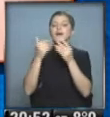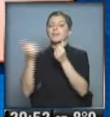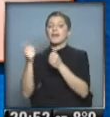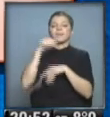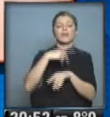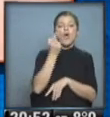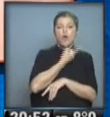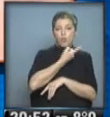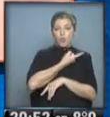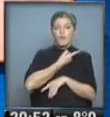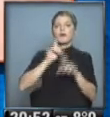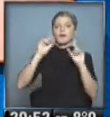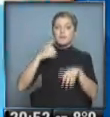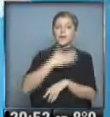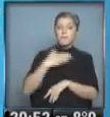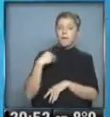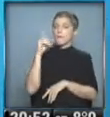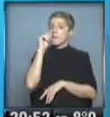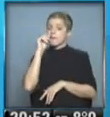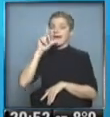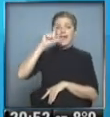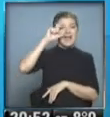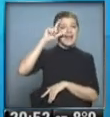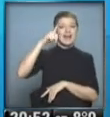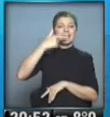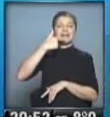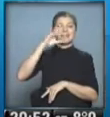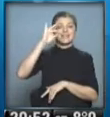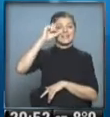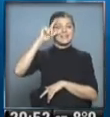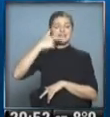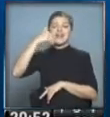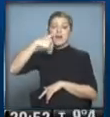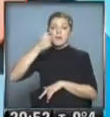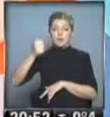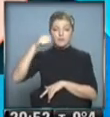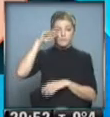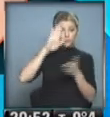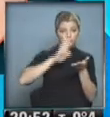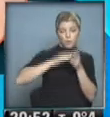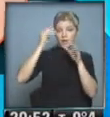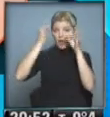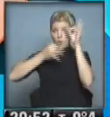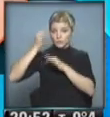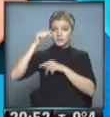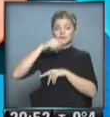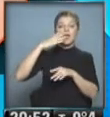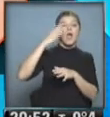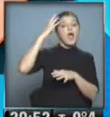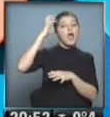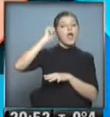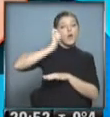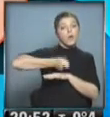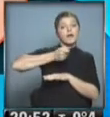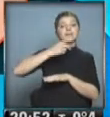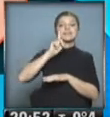padres del ingenio Ledesma. Justicia El juez federal Santiago Inchauti procesó a